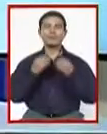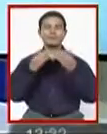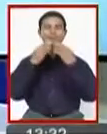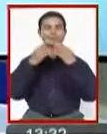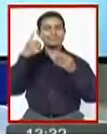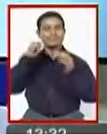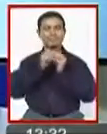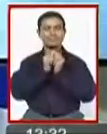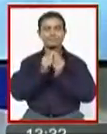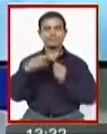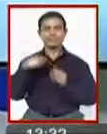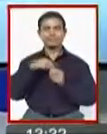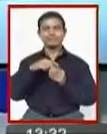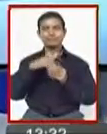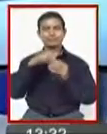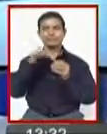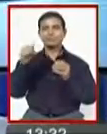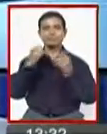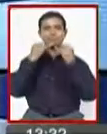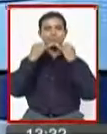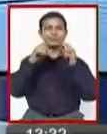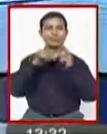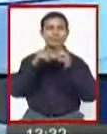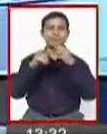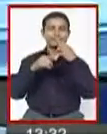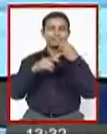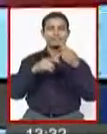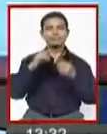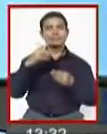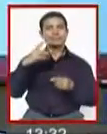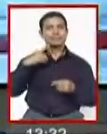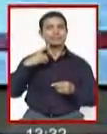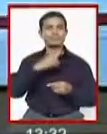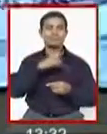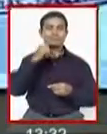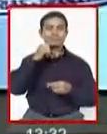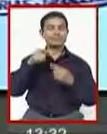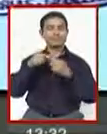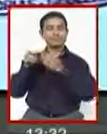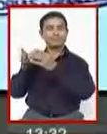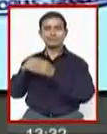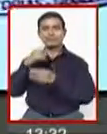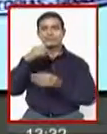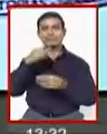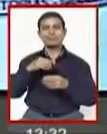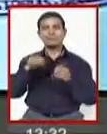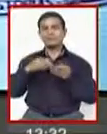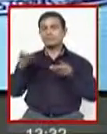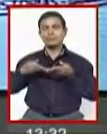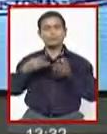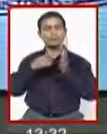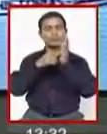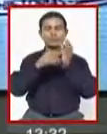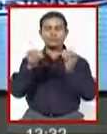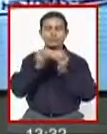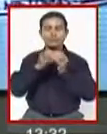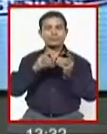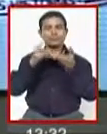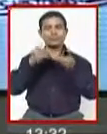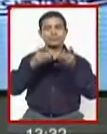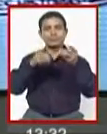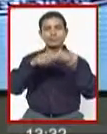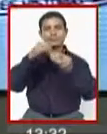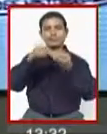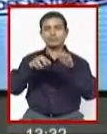Muchas gracias por su compañía. Entre las informaciones le vamos a contar que una diputada de oposición afirma de que va a presentar más denuncias